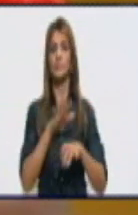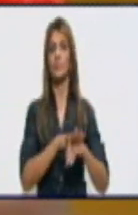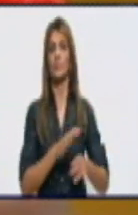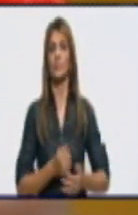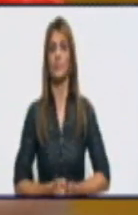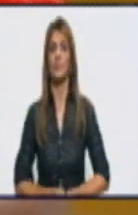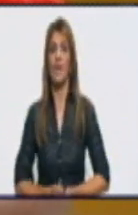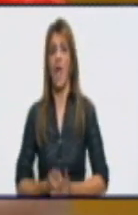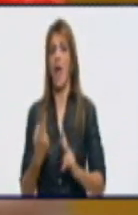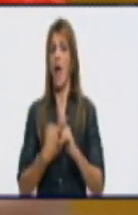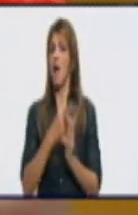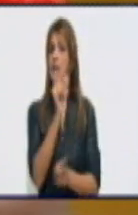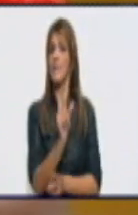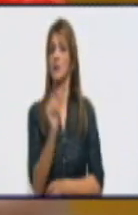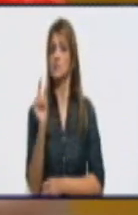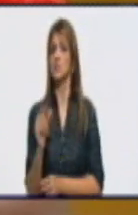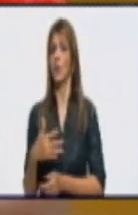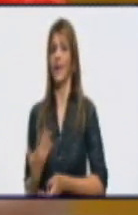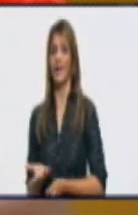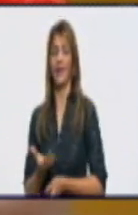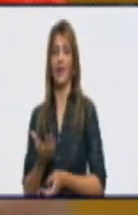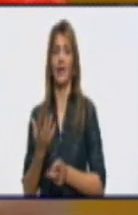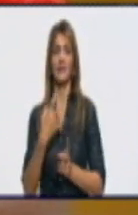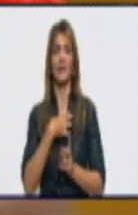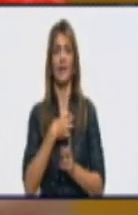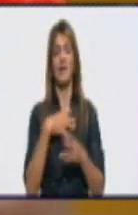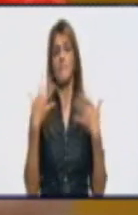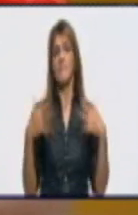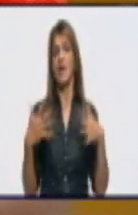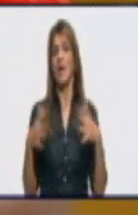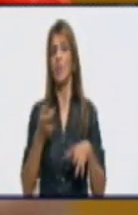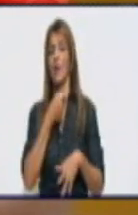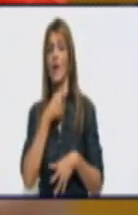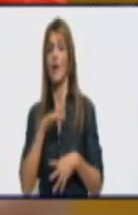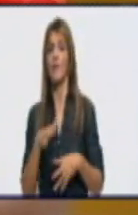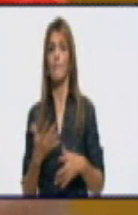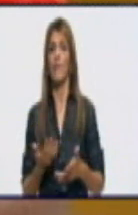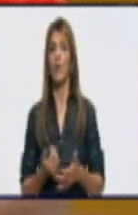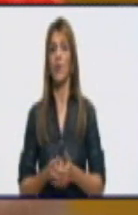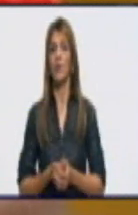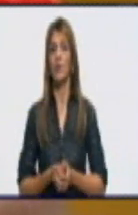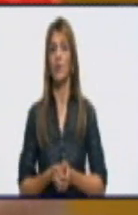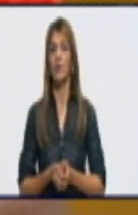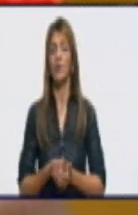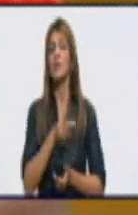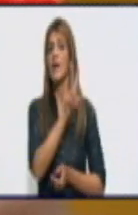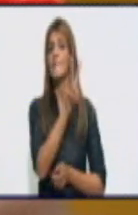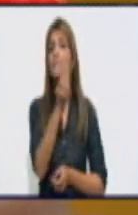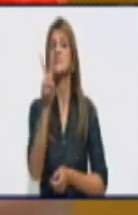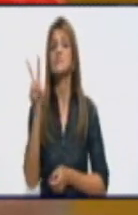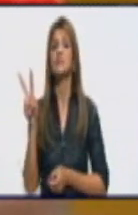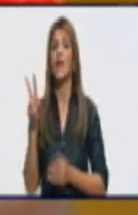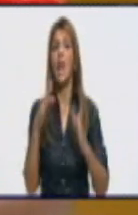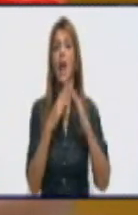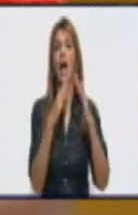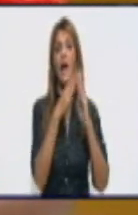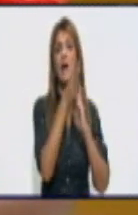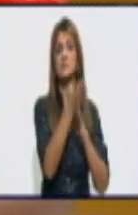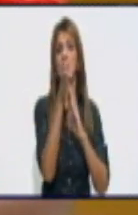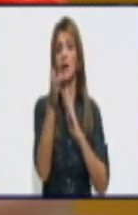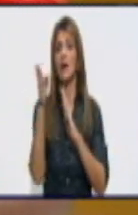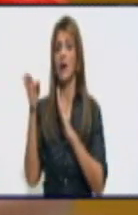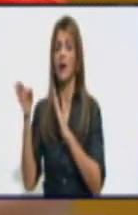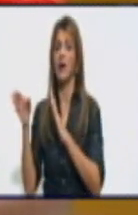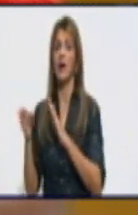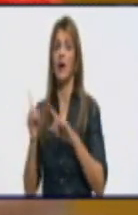Hay personas, Junel, que tienen miedo de que los operarios de la campaña visiten las casas por el problema de